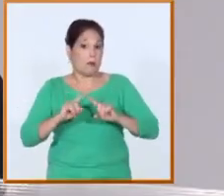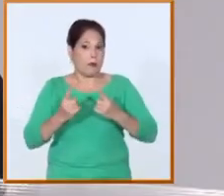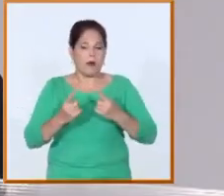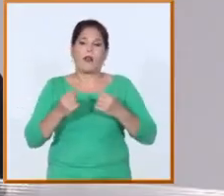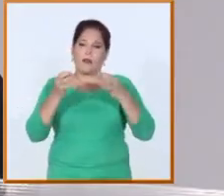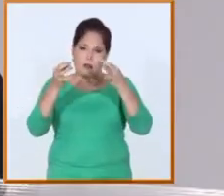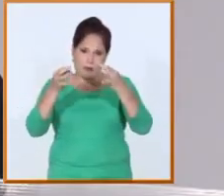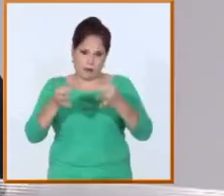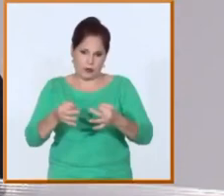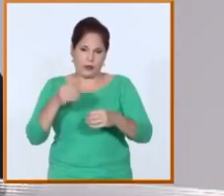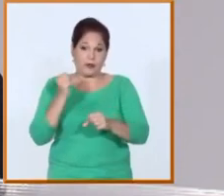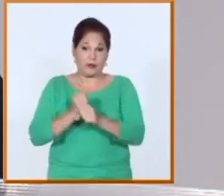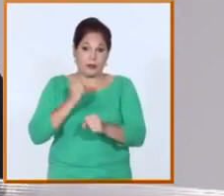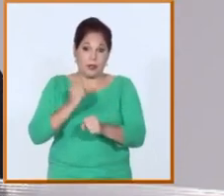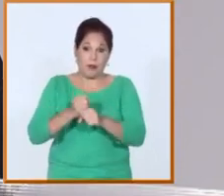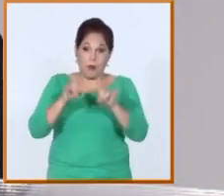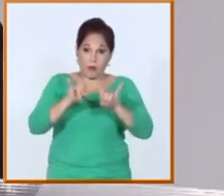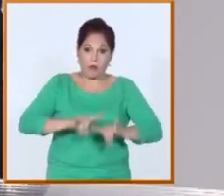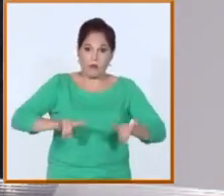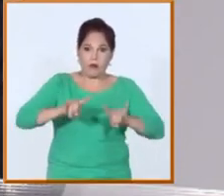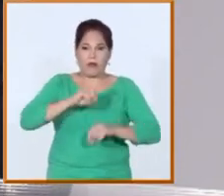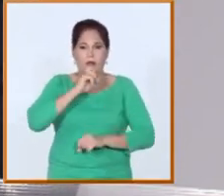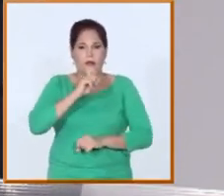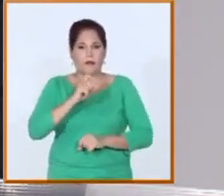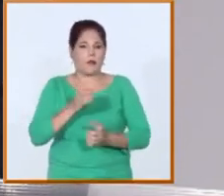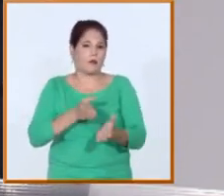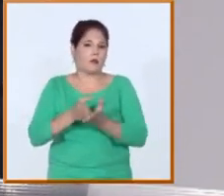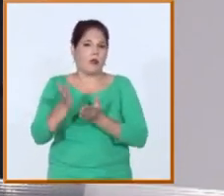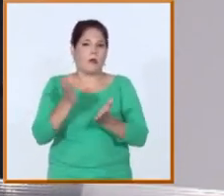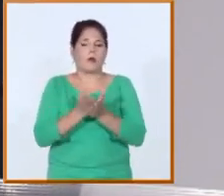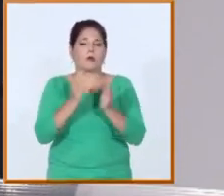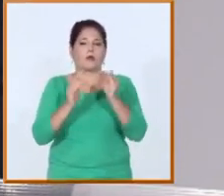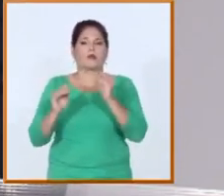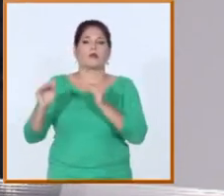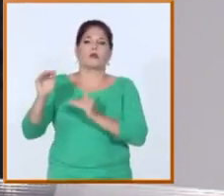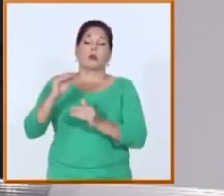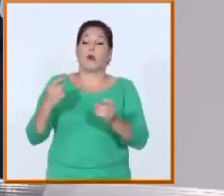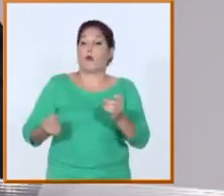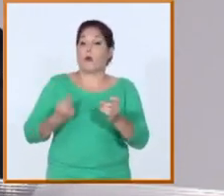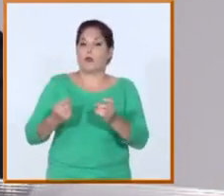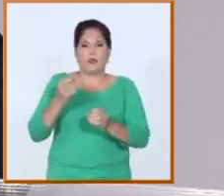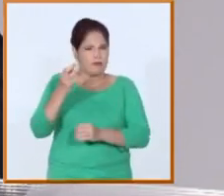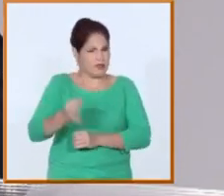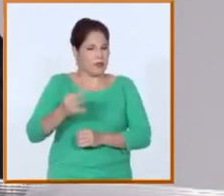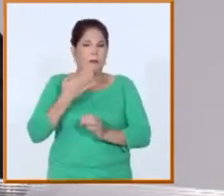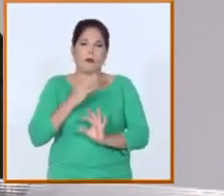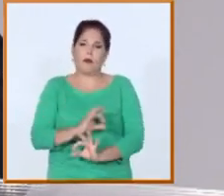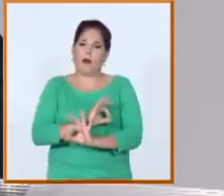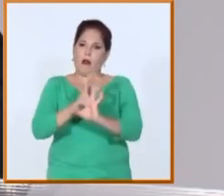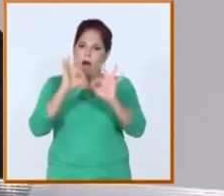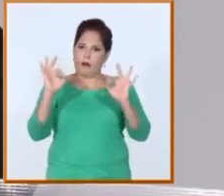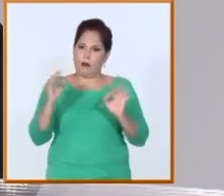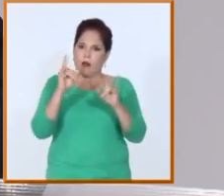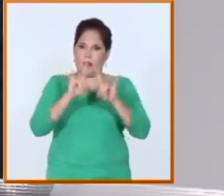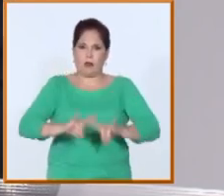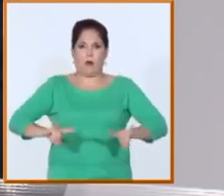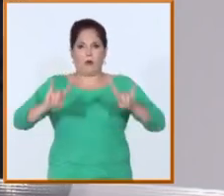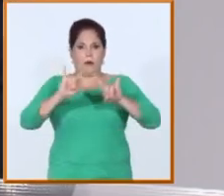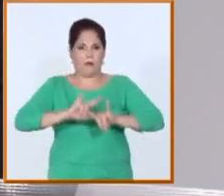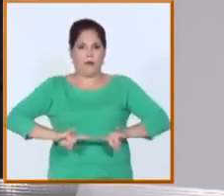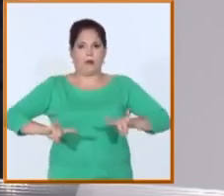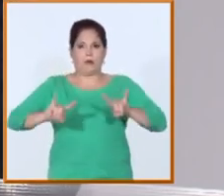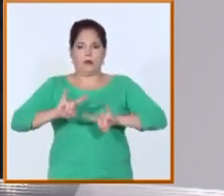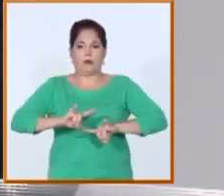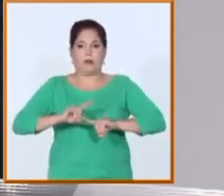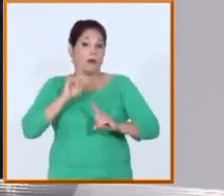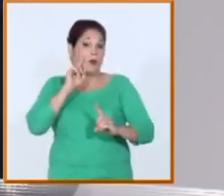labor de servidor público, por darle continuidad a la educación superior en Cuba y luchar por que cada vez tenga más calidad y sirva más a los objetivos de desarrollo